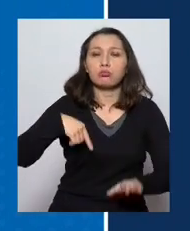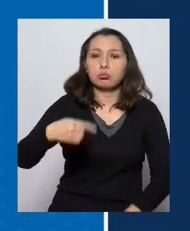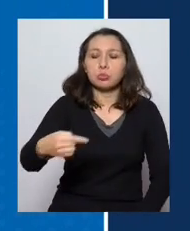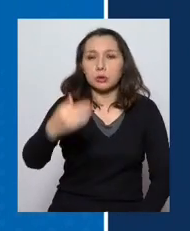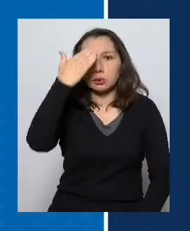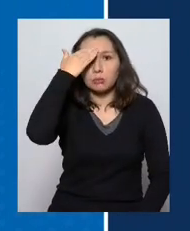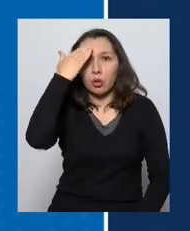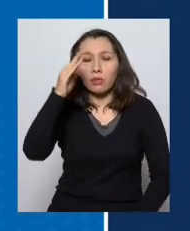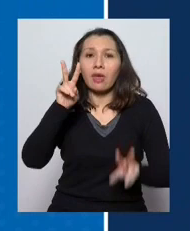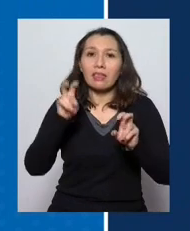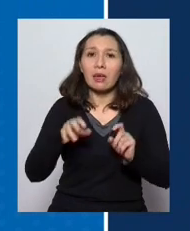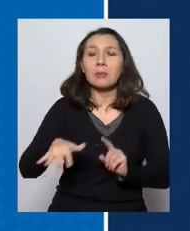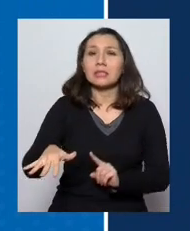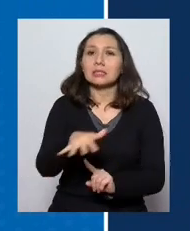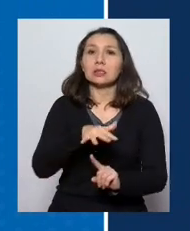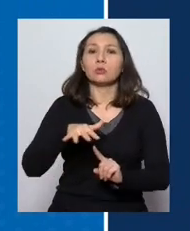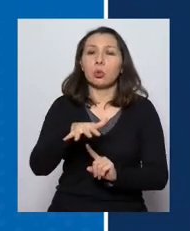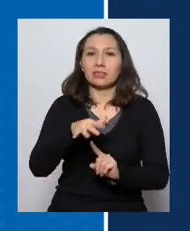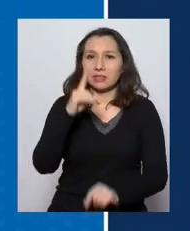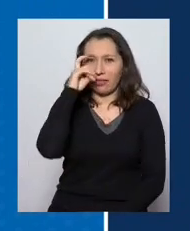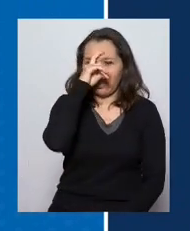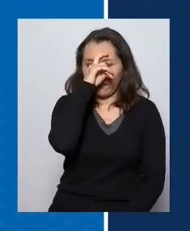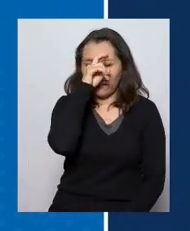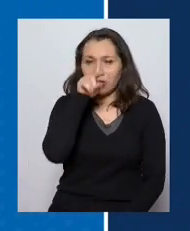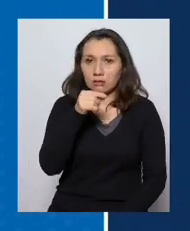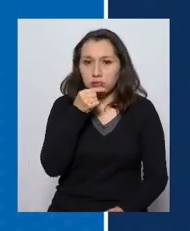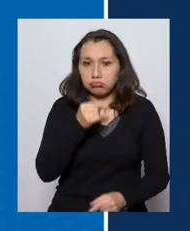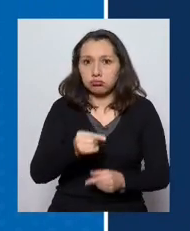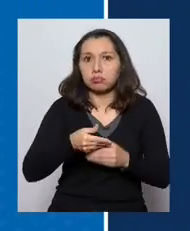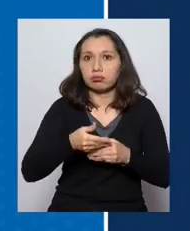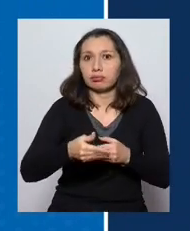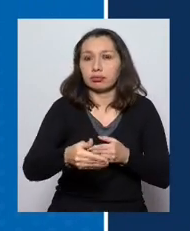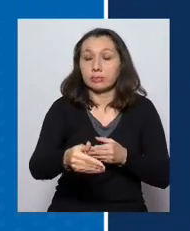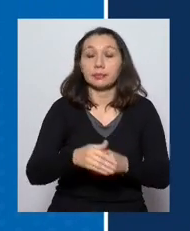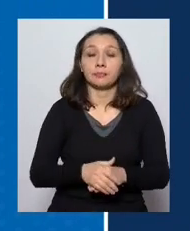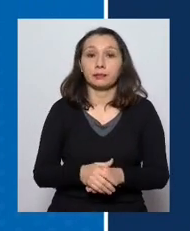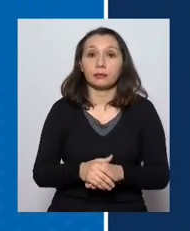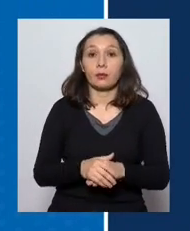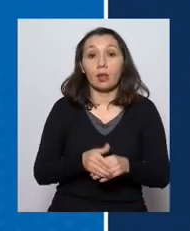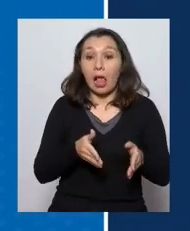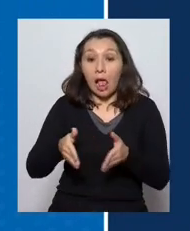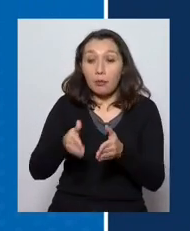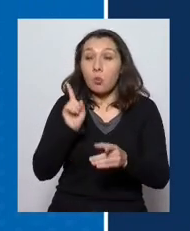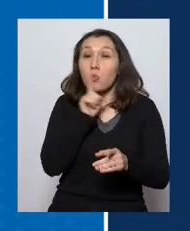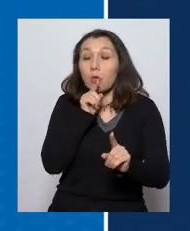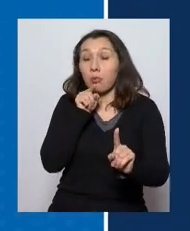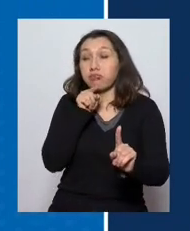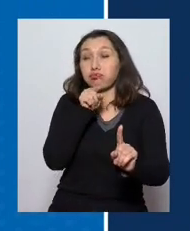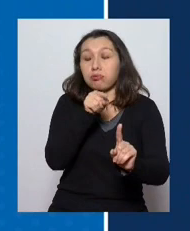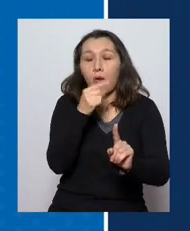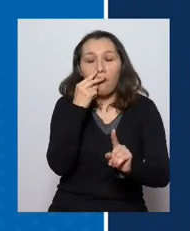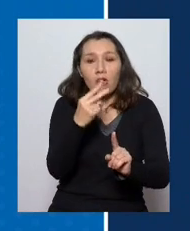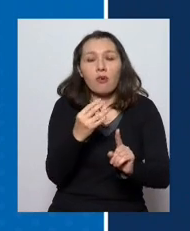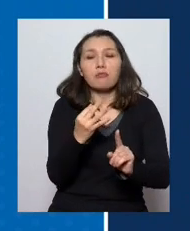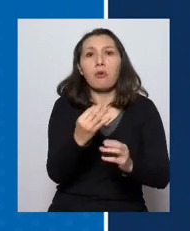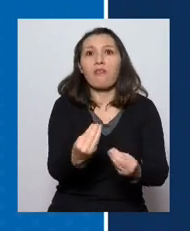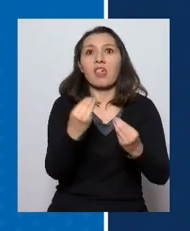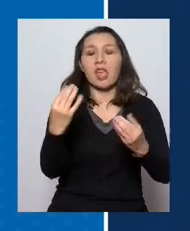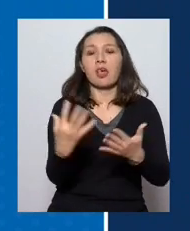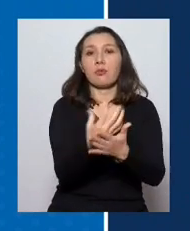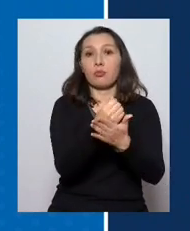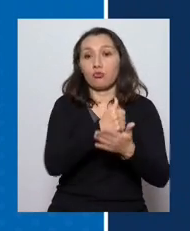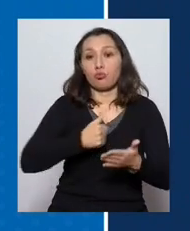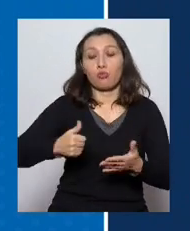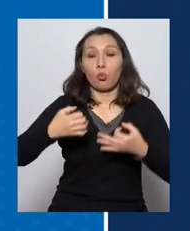próximos días frente a la situación difícil que se nos viene. Al final del camino vamos a ver la luz y estamos seguros que todos